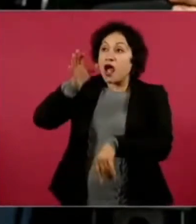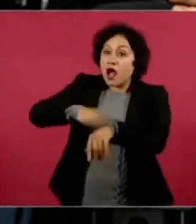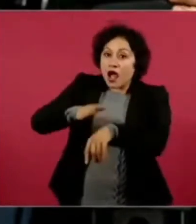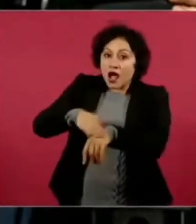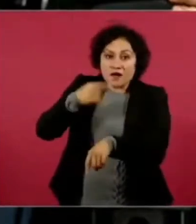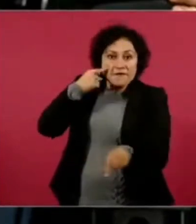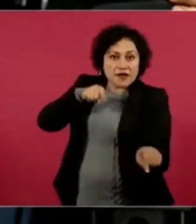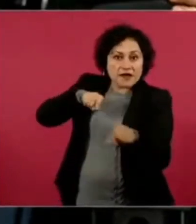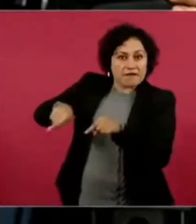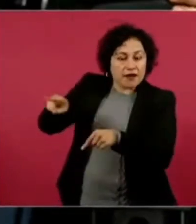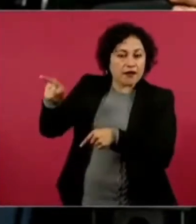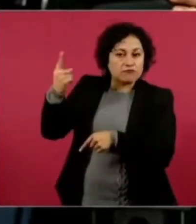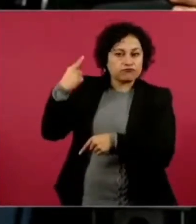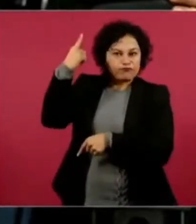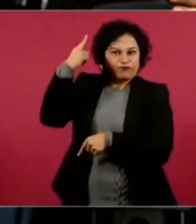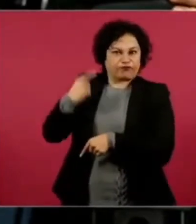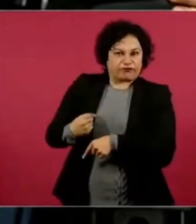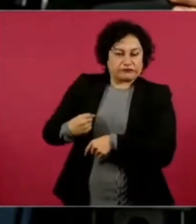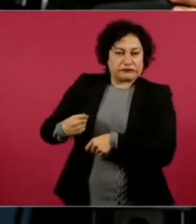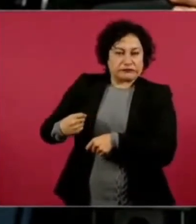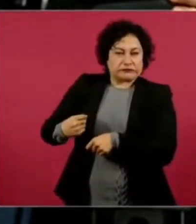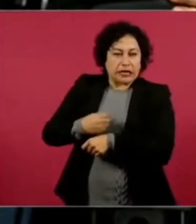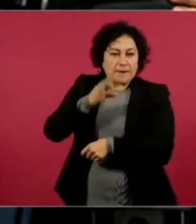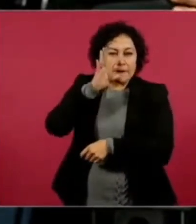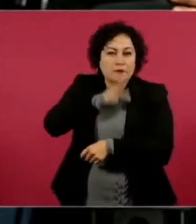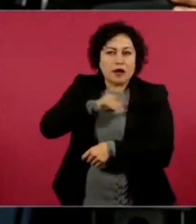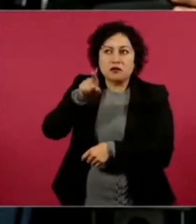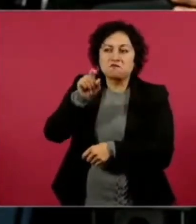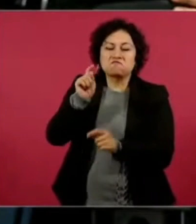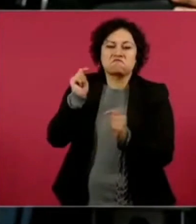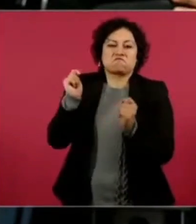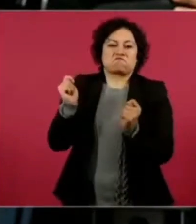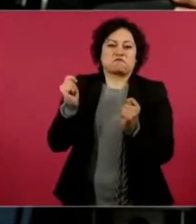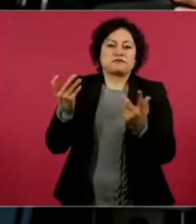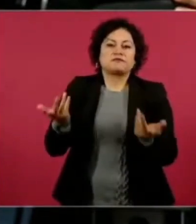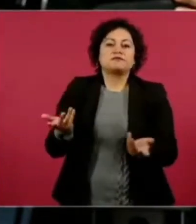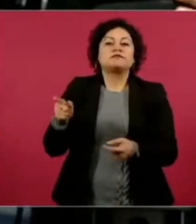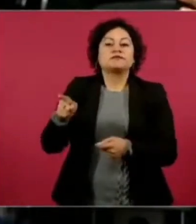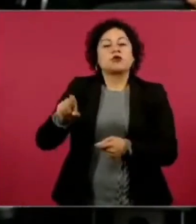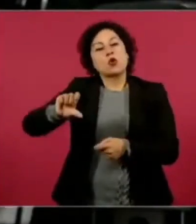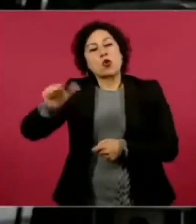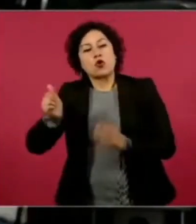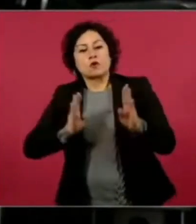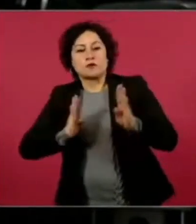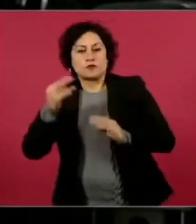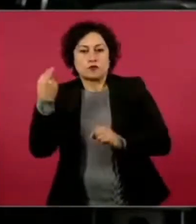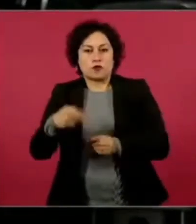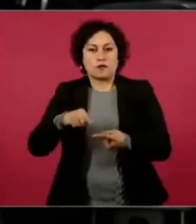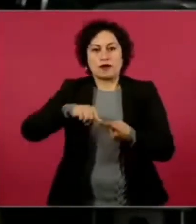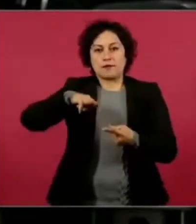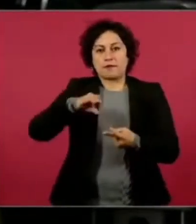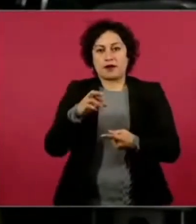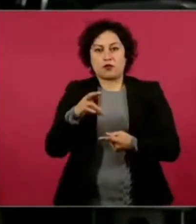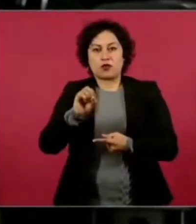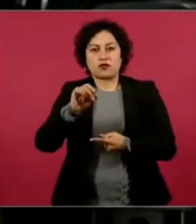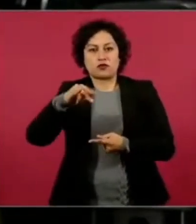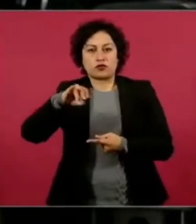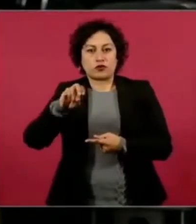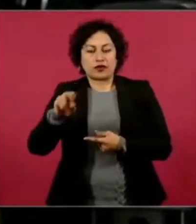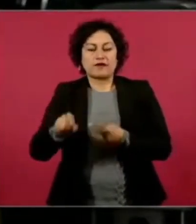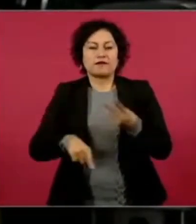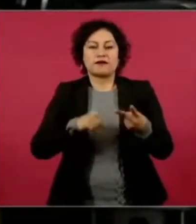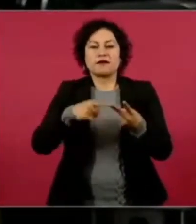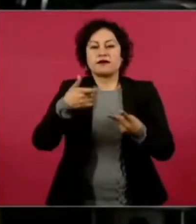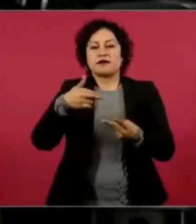son víctima de este tipo de tratos. Y bueno, mencionan también a los superiores, Marco Antonio Nava y también a uno más, Gerardo